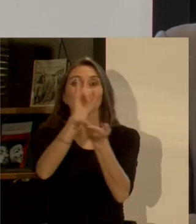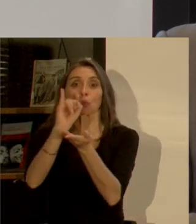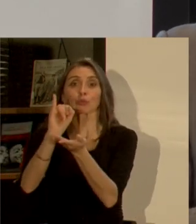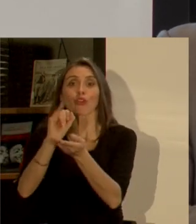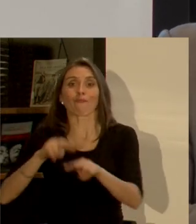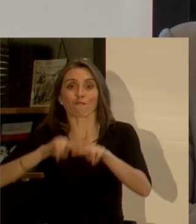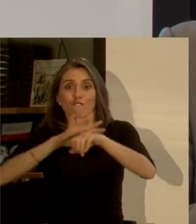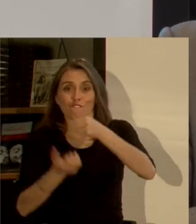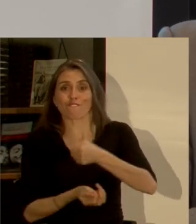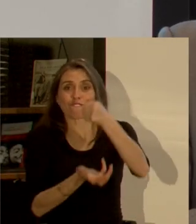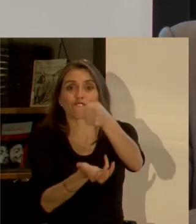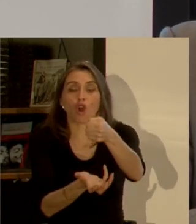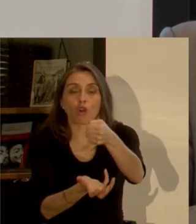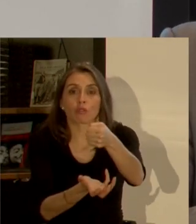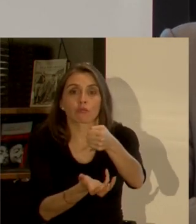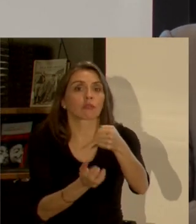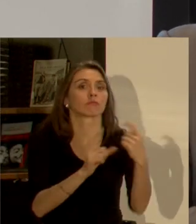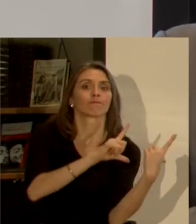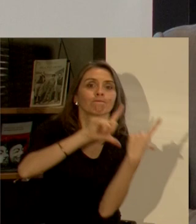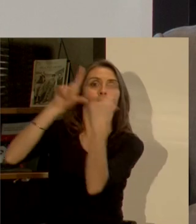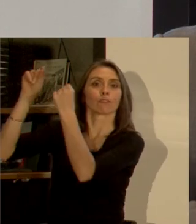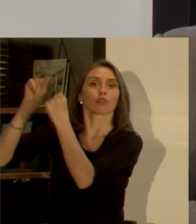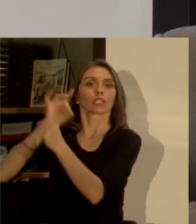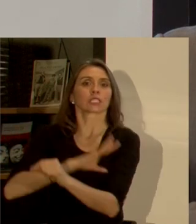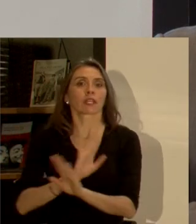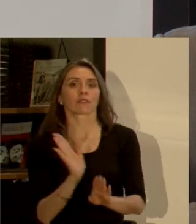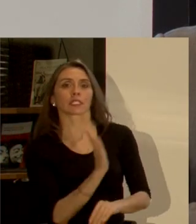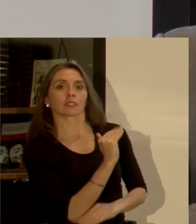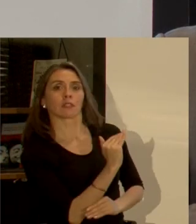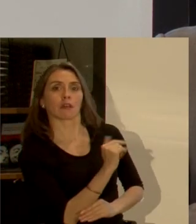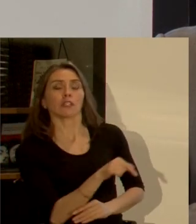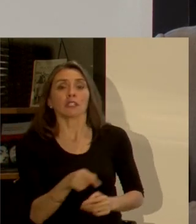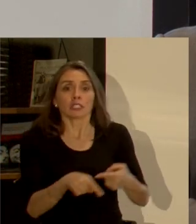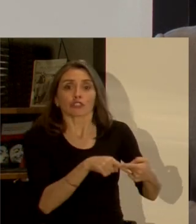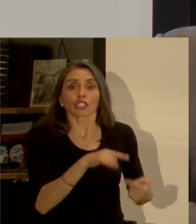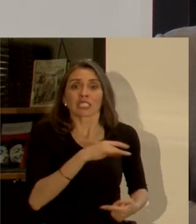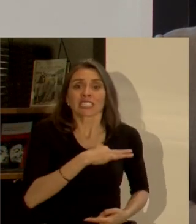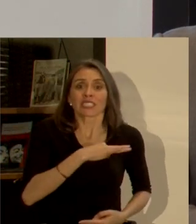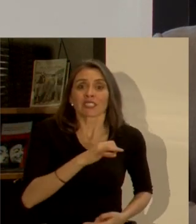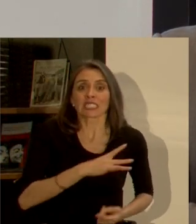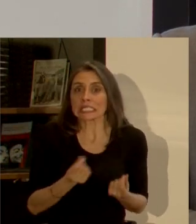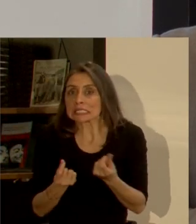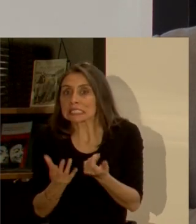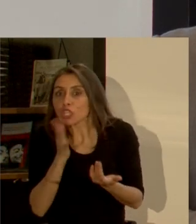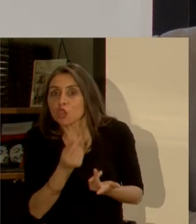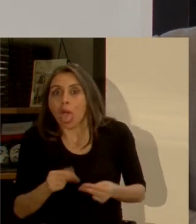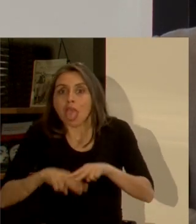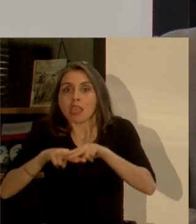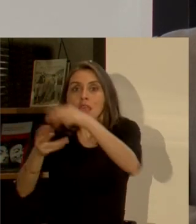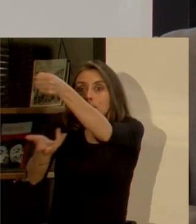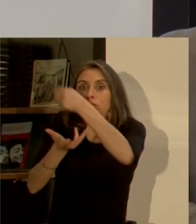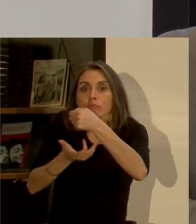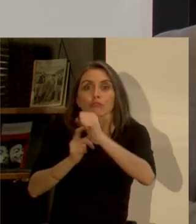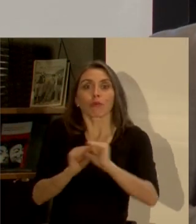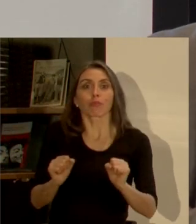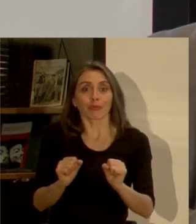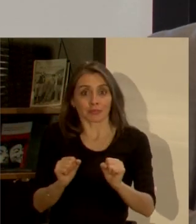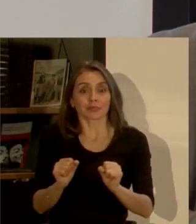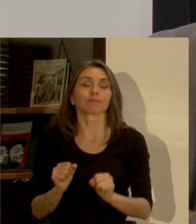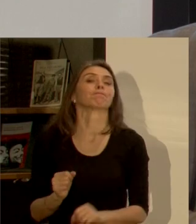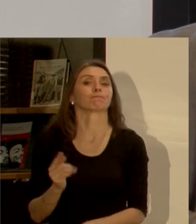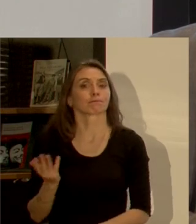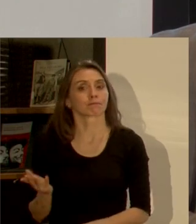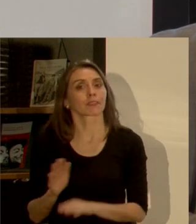hacen cooperación internacional emigraron de Chile y ahora realmente la sociedad civil chilena está bien precarizada en ese aspecto perfecto